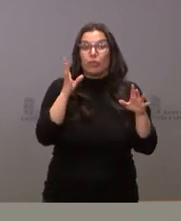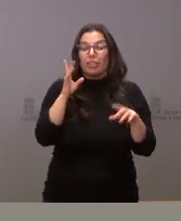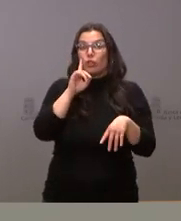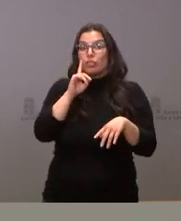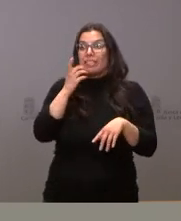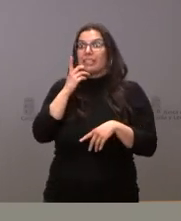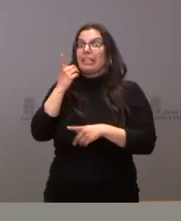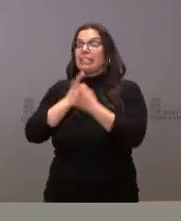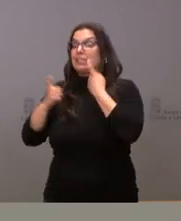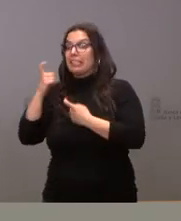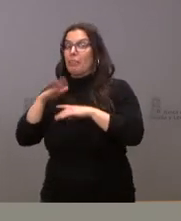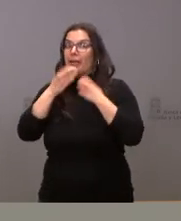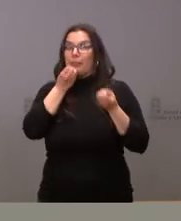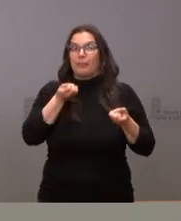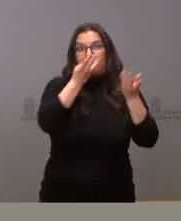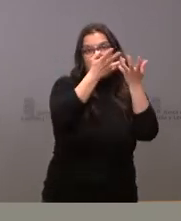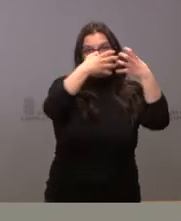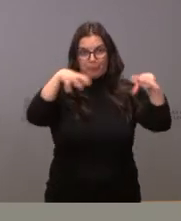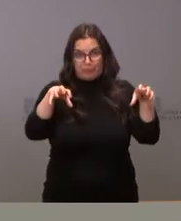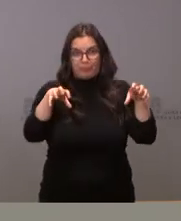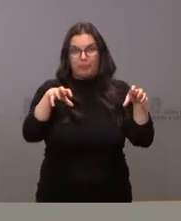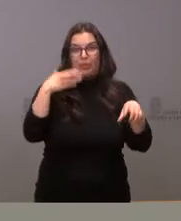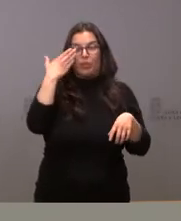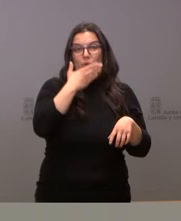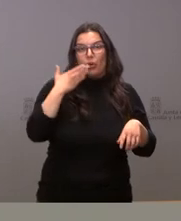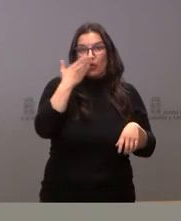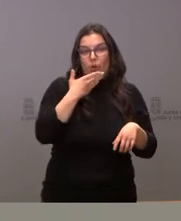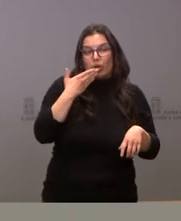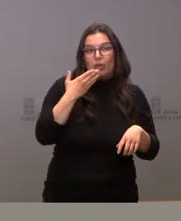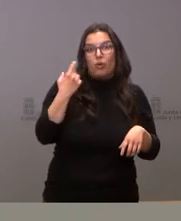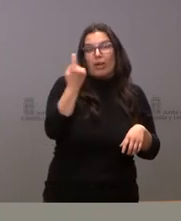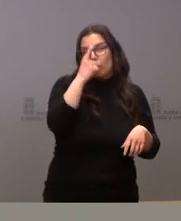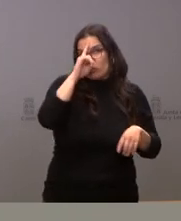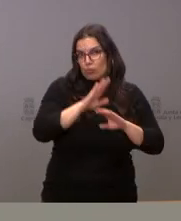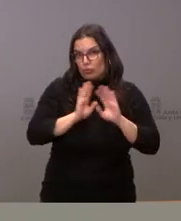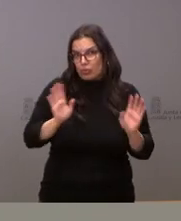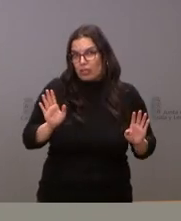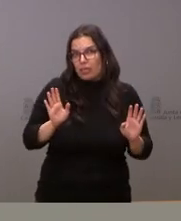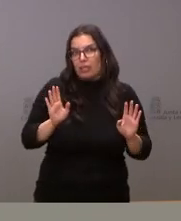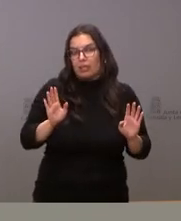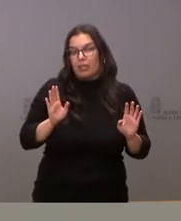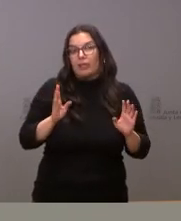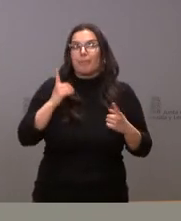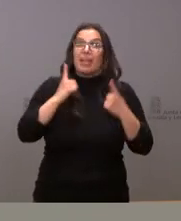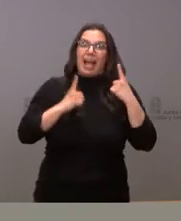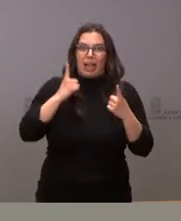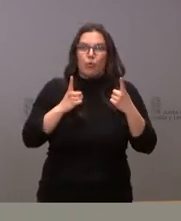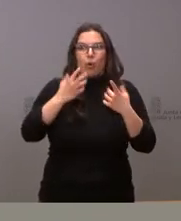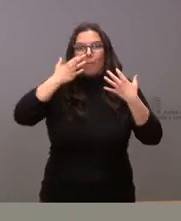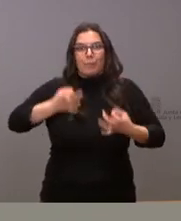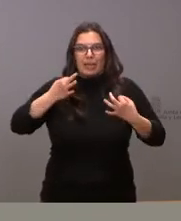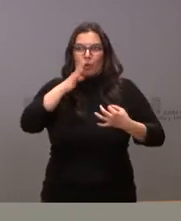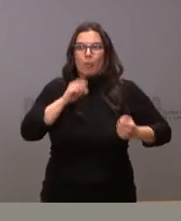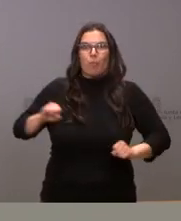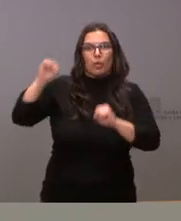de dar los datos colegio a colegio unidad escolar a unidad escolar estaríamos en muchas ocasiones vulnerando esa protección